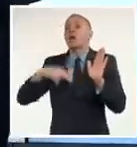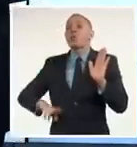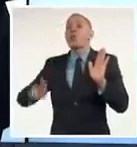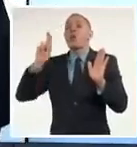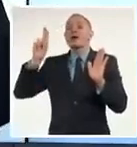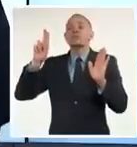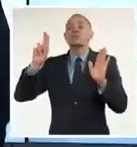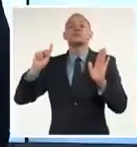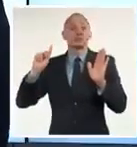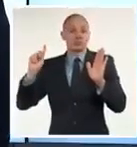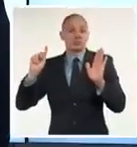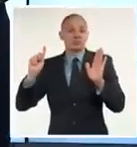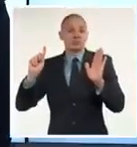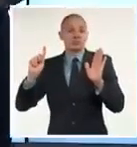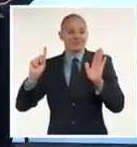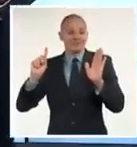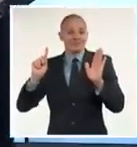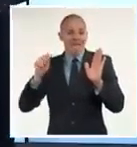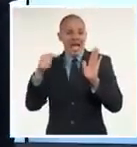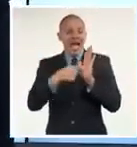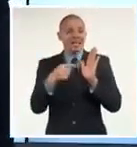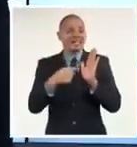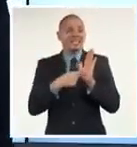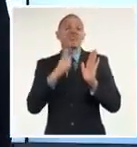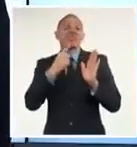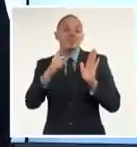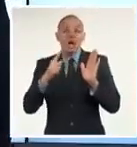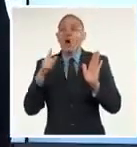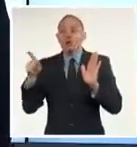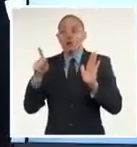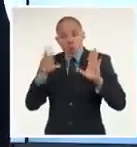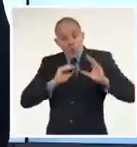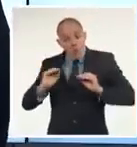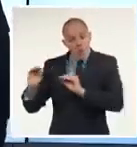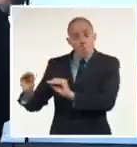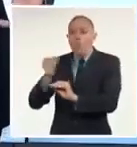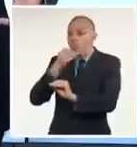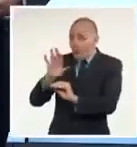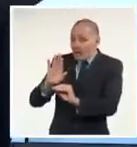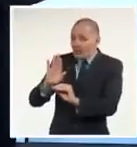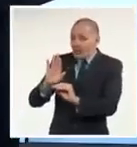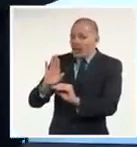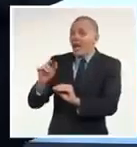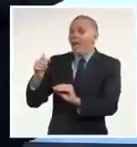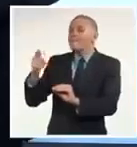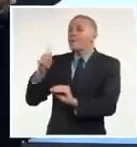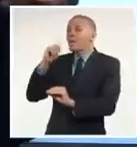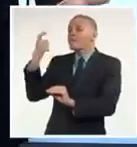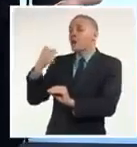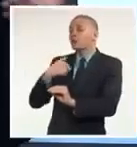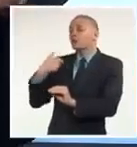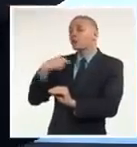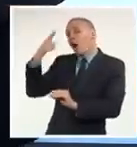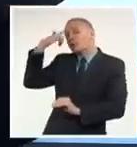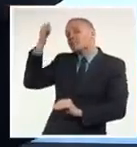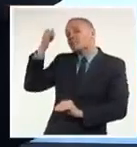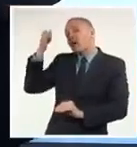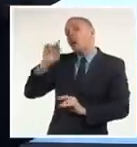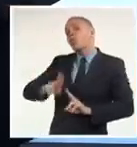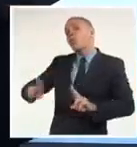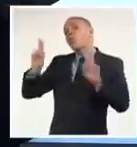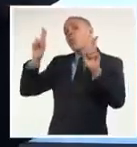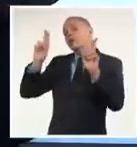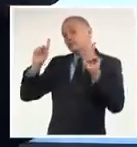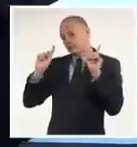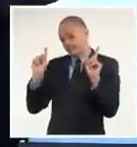normas vigentes en nuestro país está regulado el procedimiento para evaluar esa solicitud. ¿A qué órganos corresponde decidir o no si se acepta